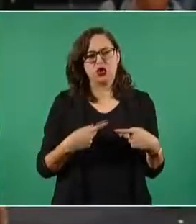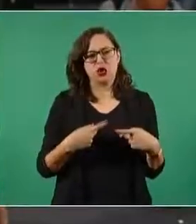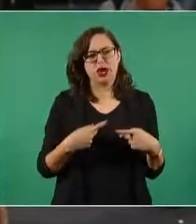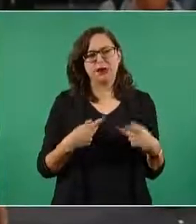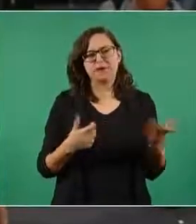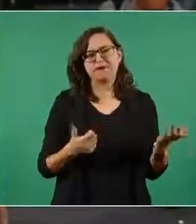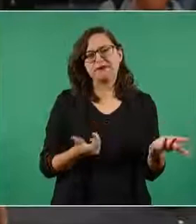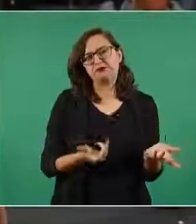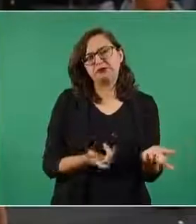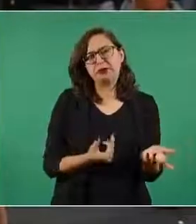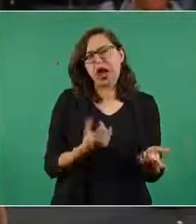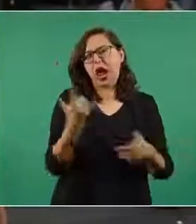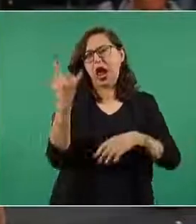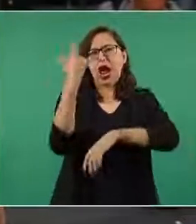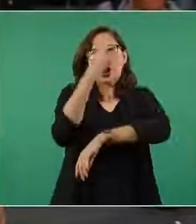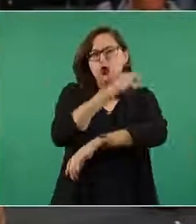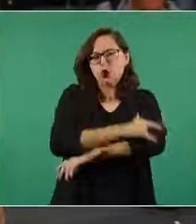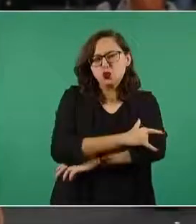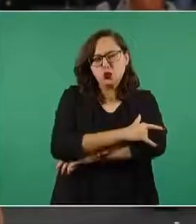aeropuerto